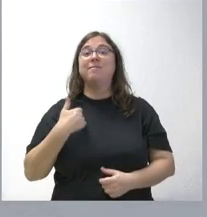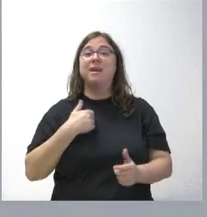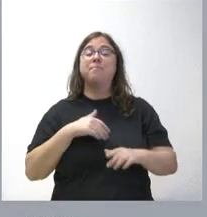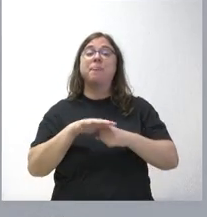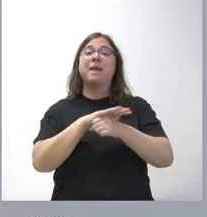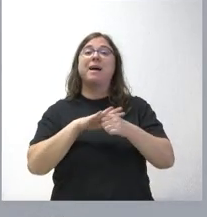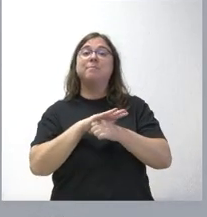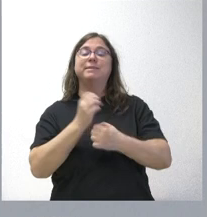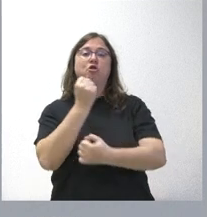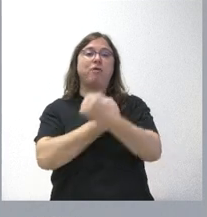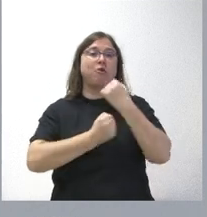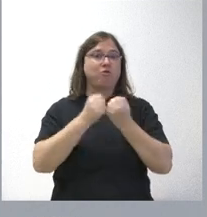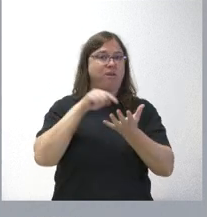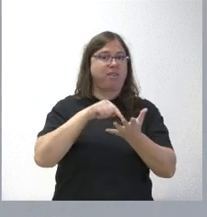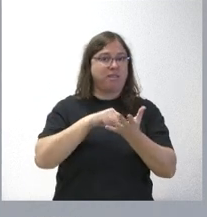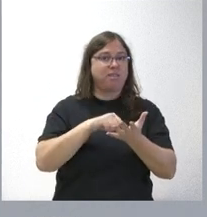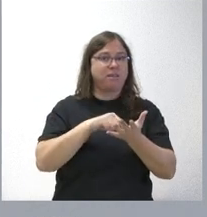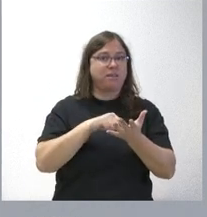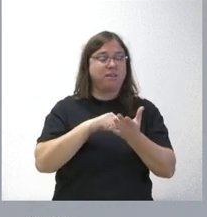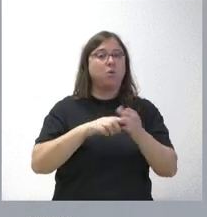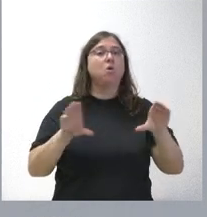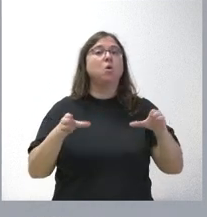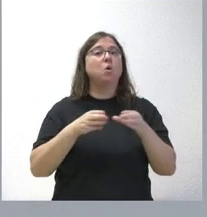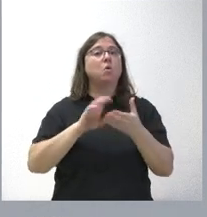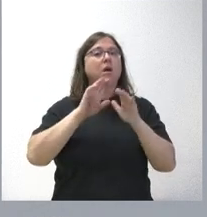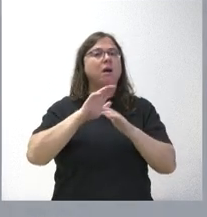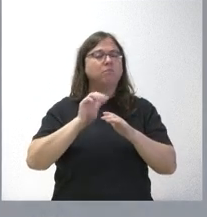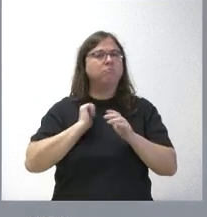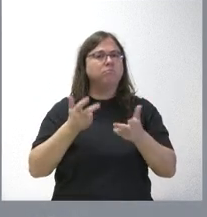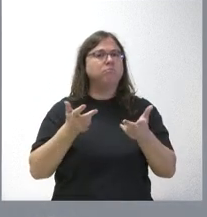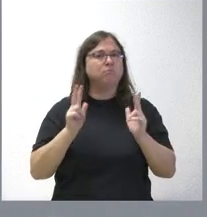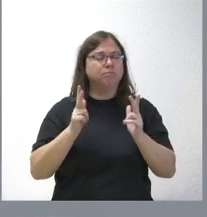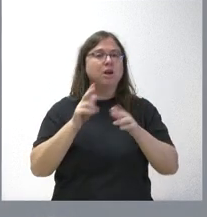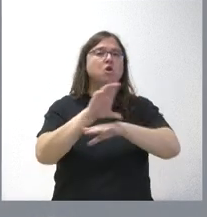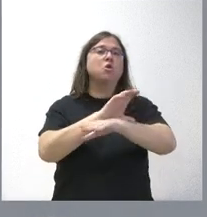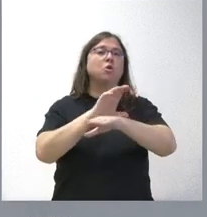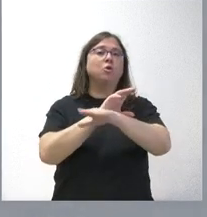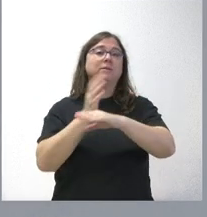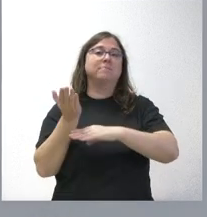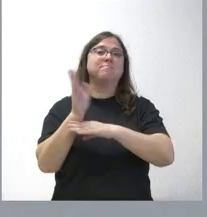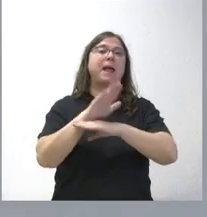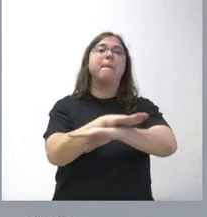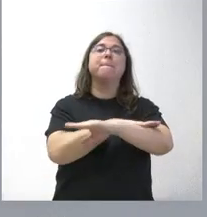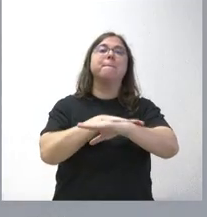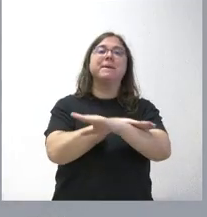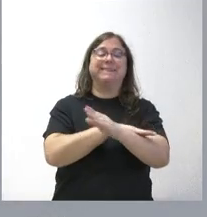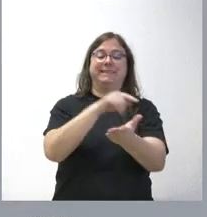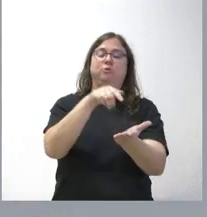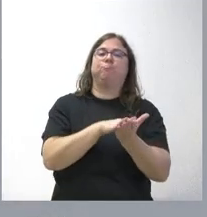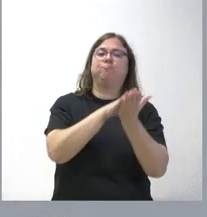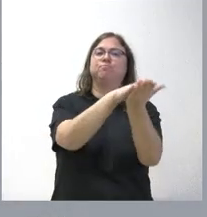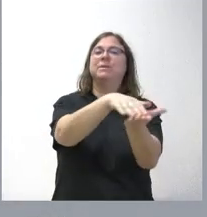de economía y hacienda, la Junta ha autorizado al consejero de Economía y Hacienda a presentar ante el Ministerio de Hacienda un requerimiento